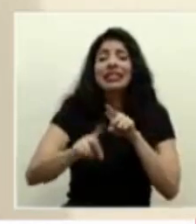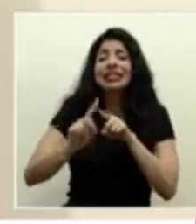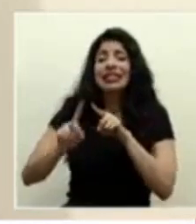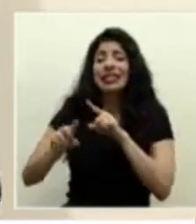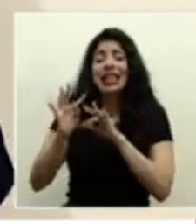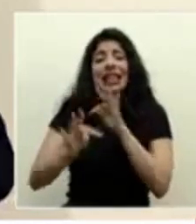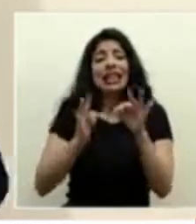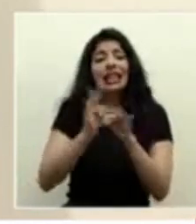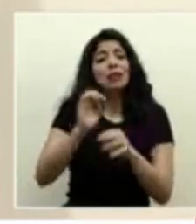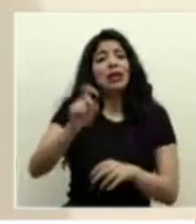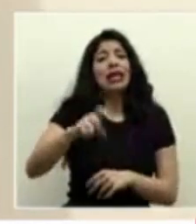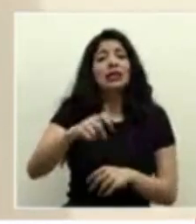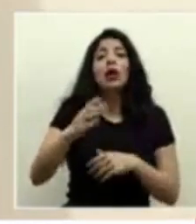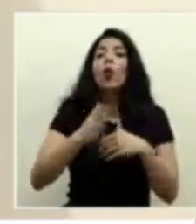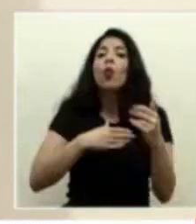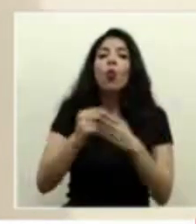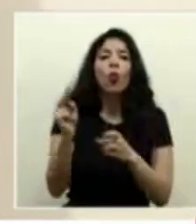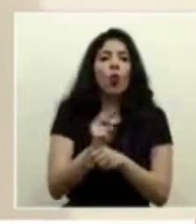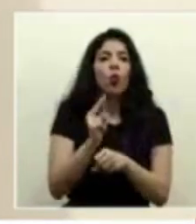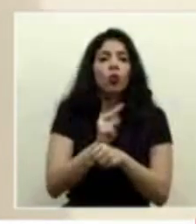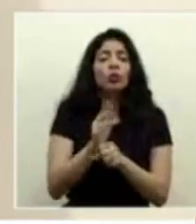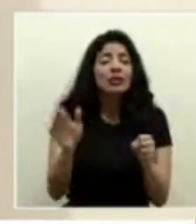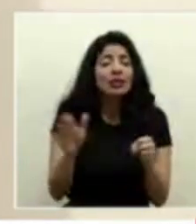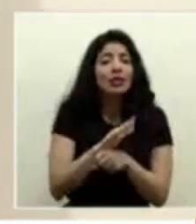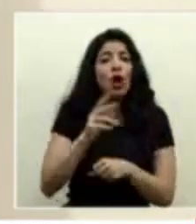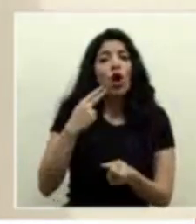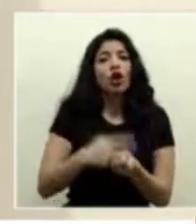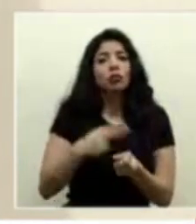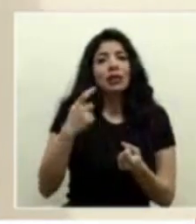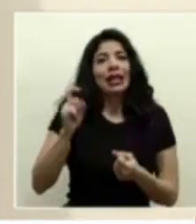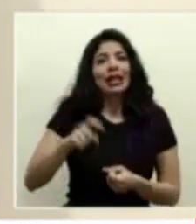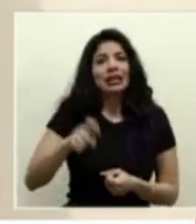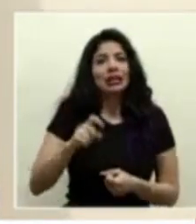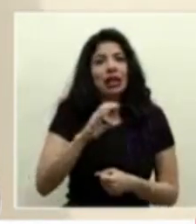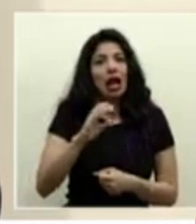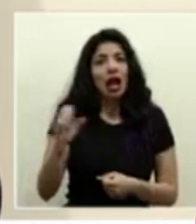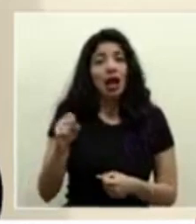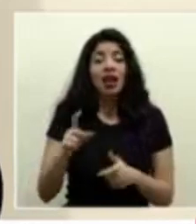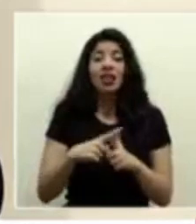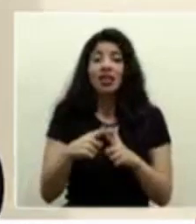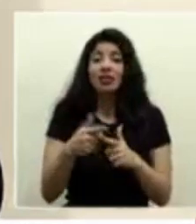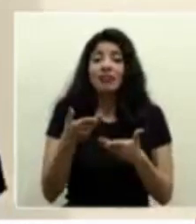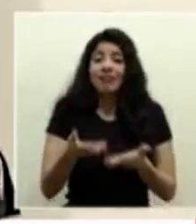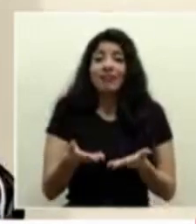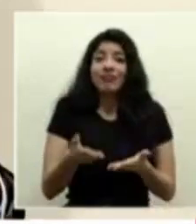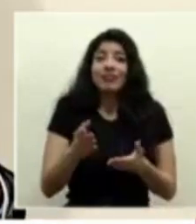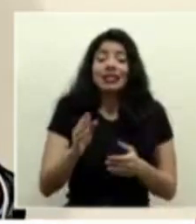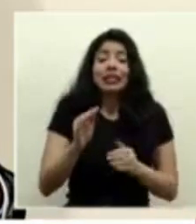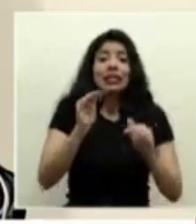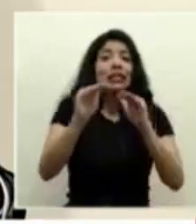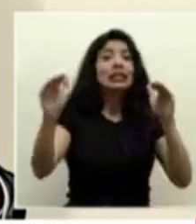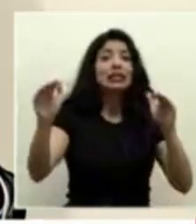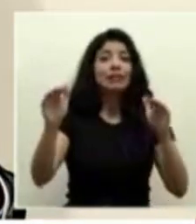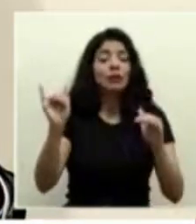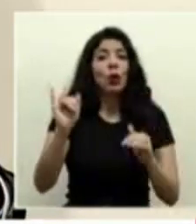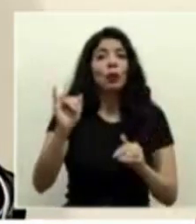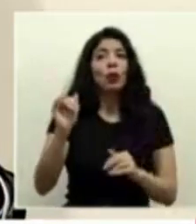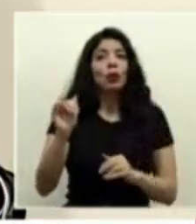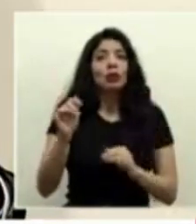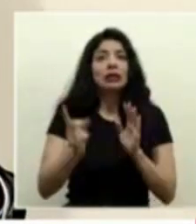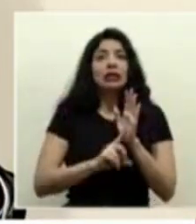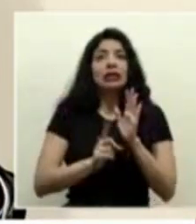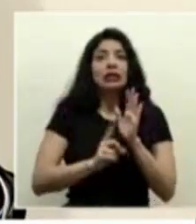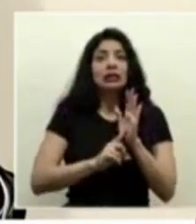y para cualquier uso en todos los hospitales de la caja entonces esto es una es una alerta que hacemos por la